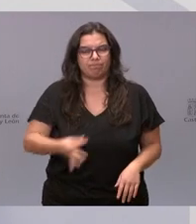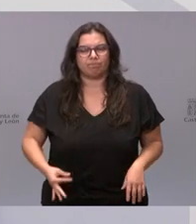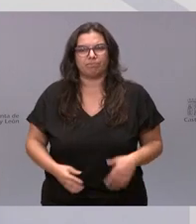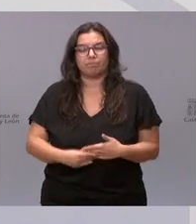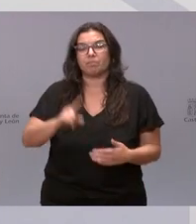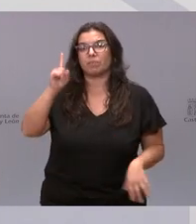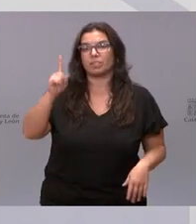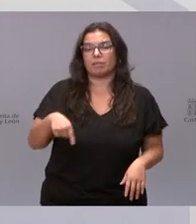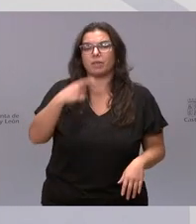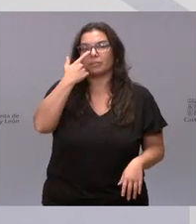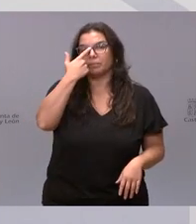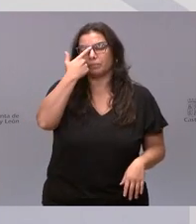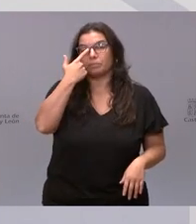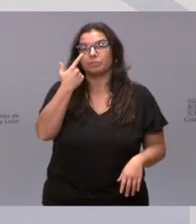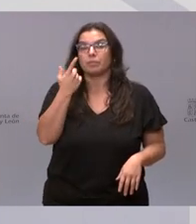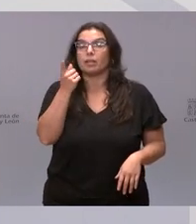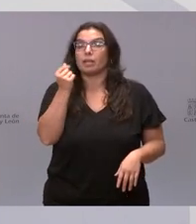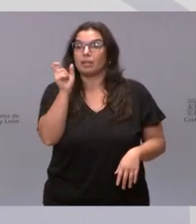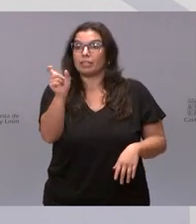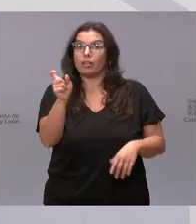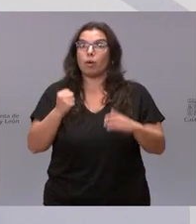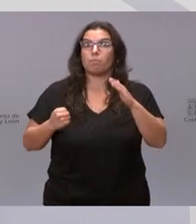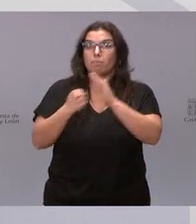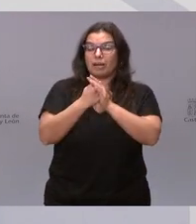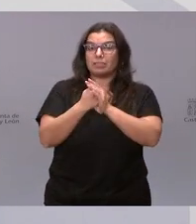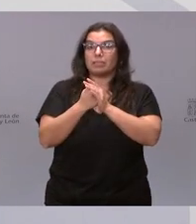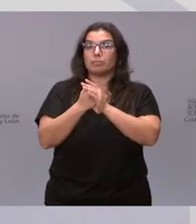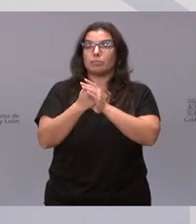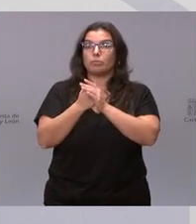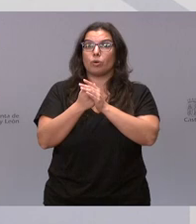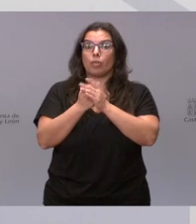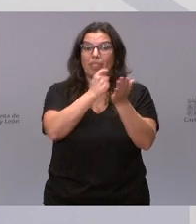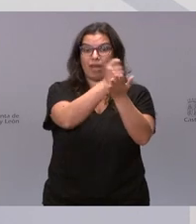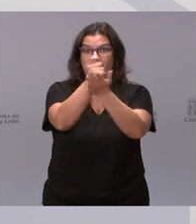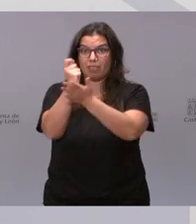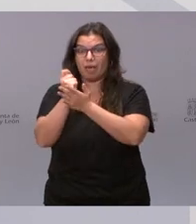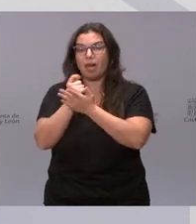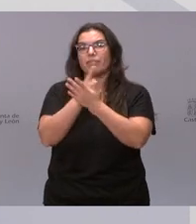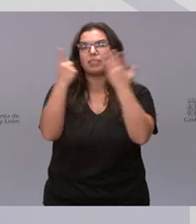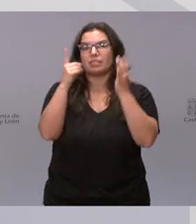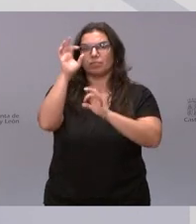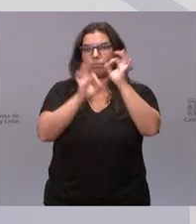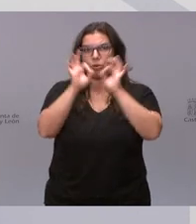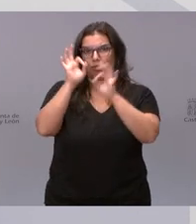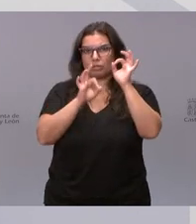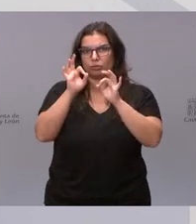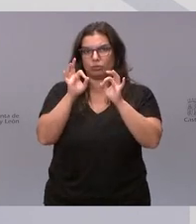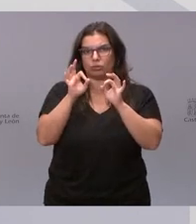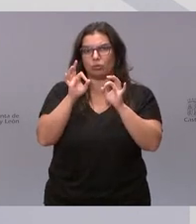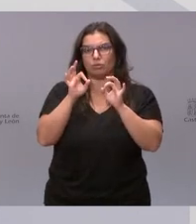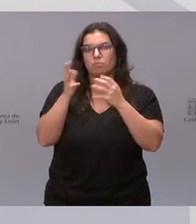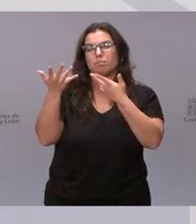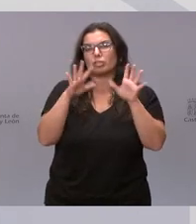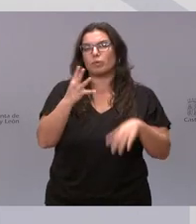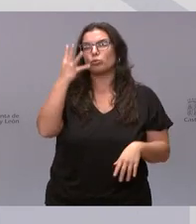incrementar también la cuantía máxima, un 16%, para que pueda llegar a algo más de 4.000 euros, exactamente